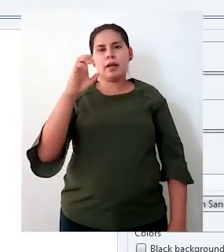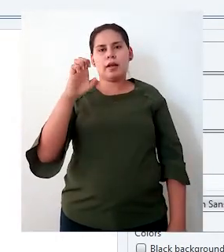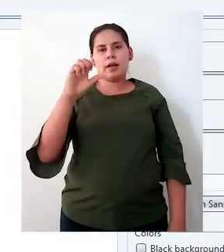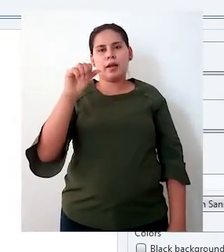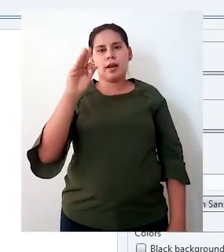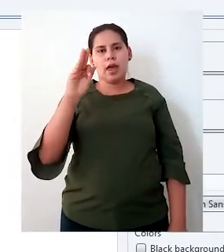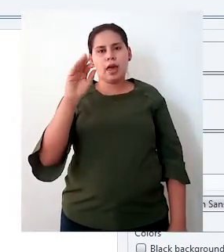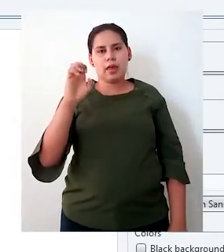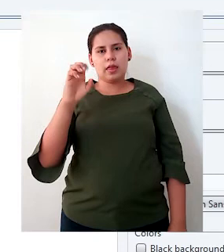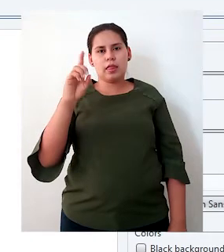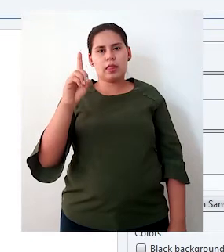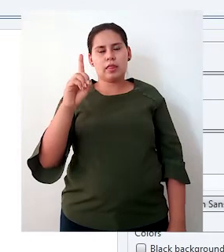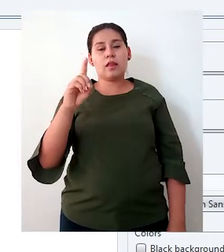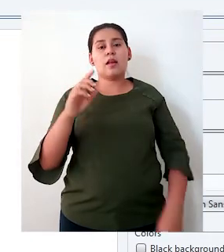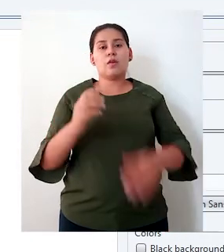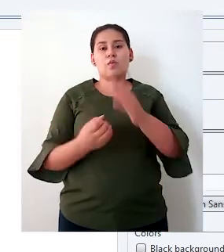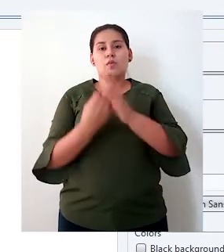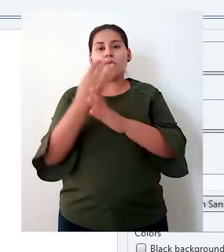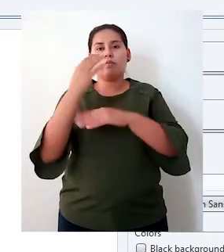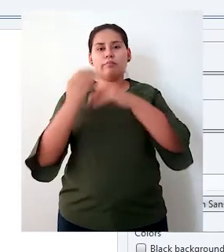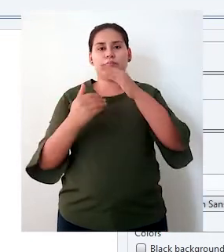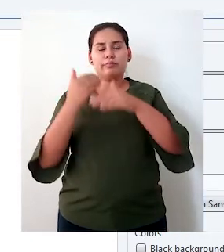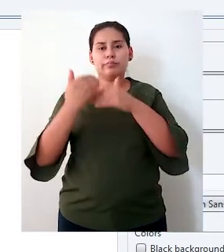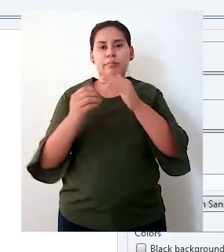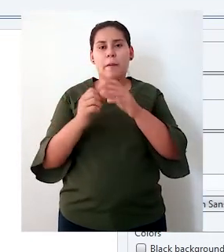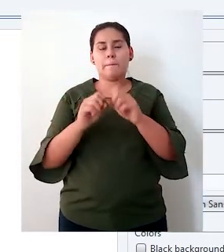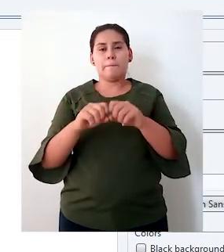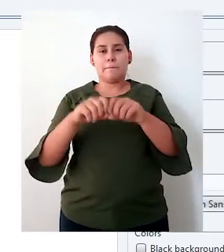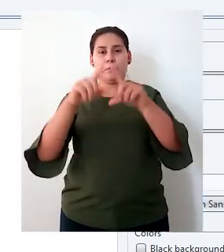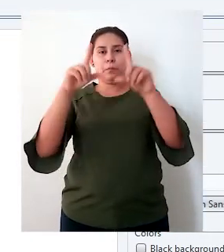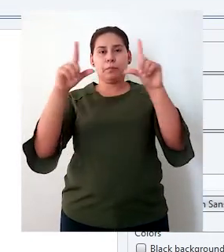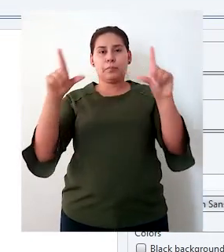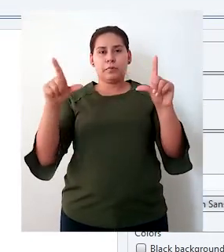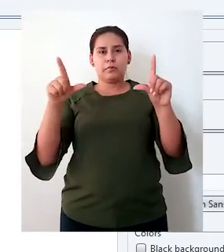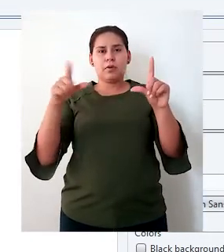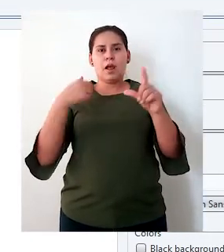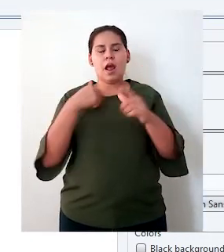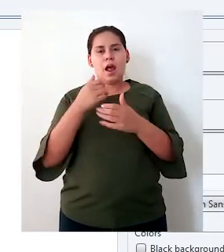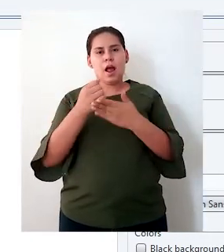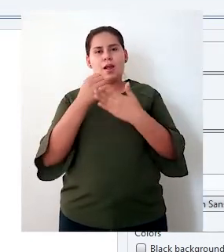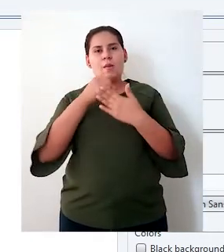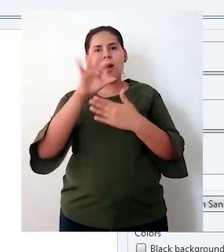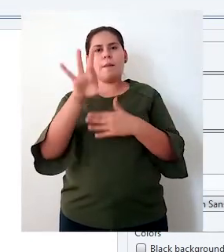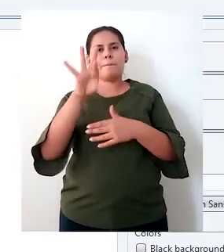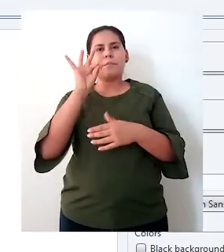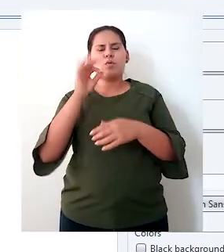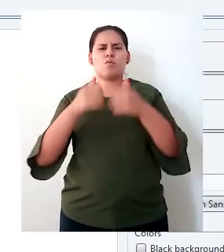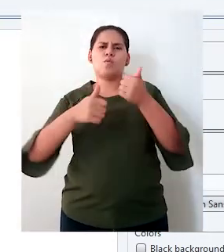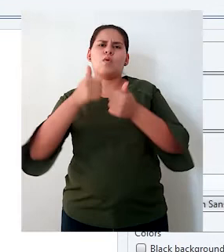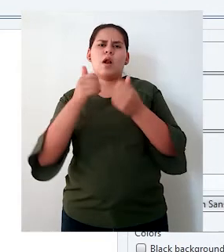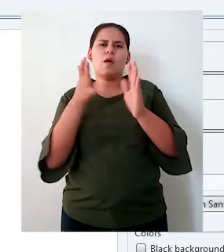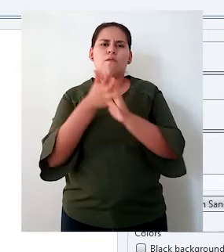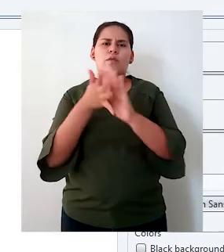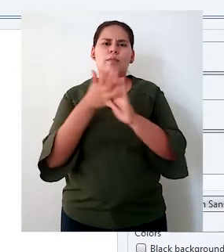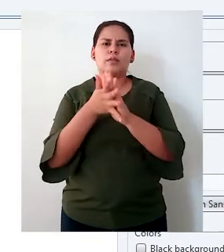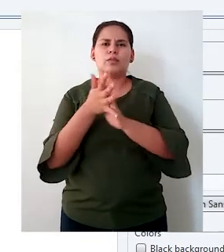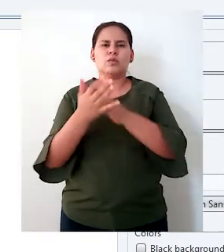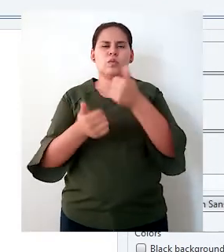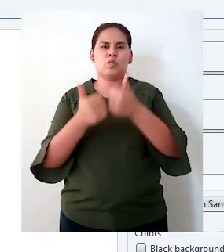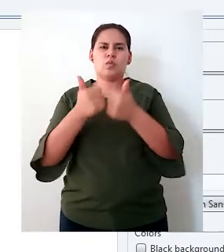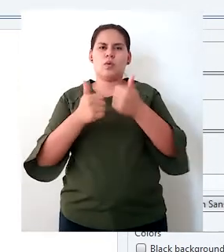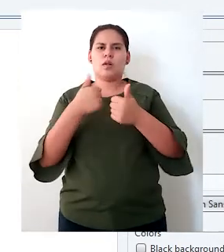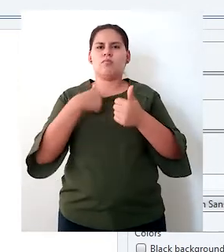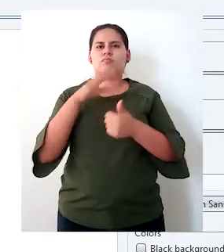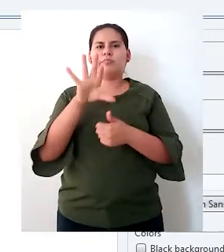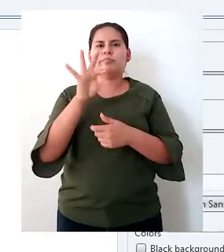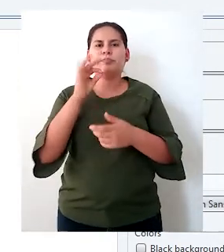Una vez que hacemos clic en él, nos va a permitir seleccionar el tipo de dato con el que nosotros vamos